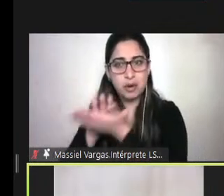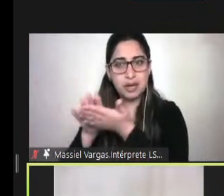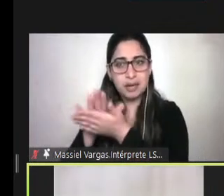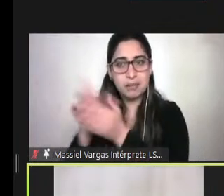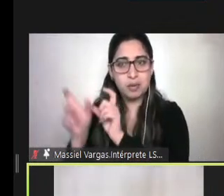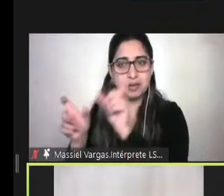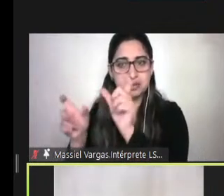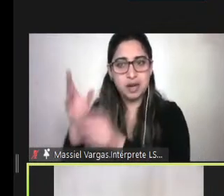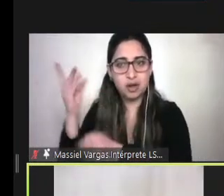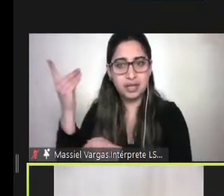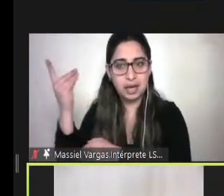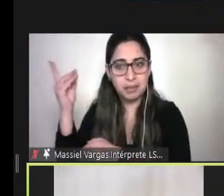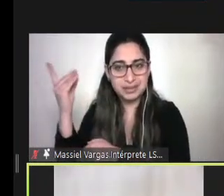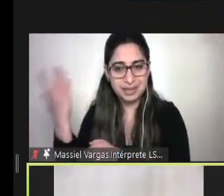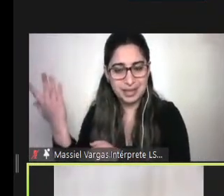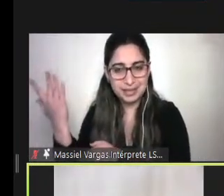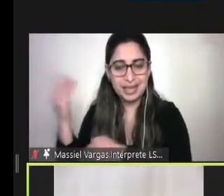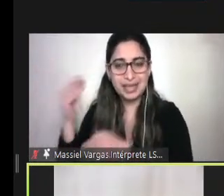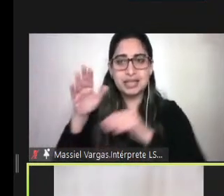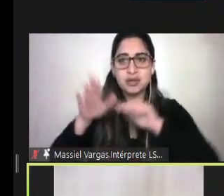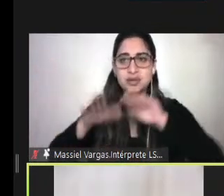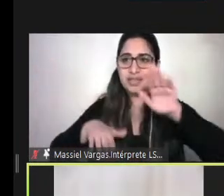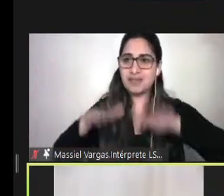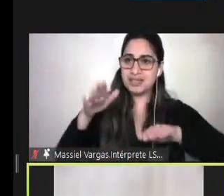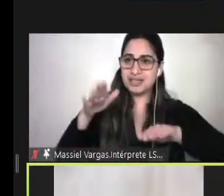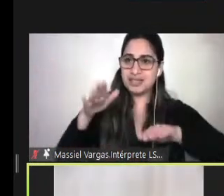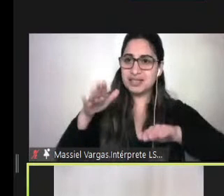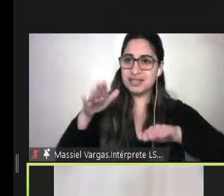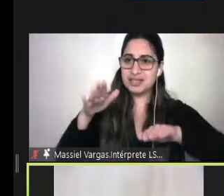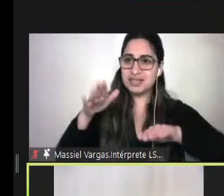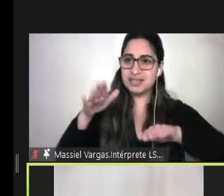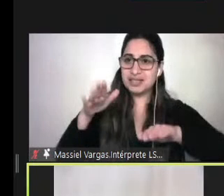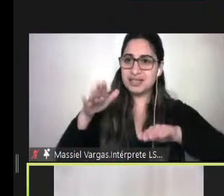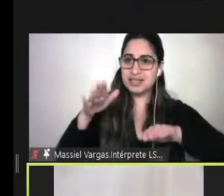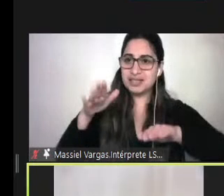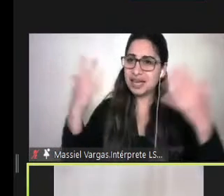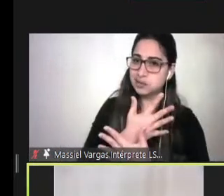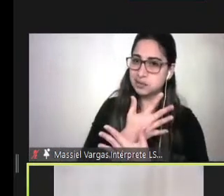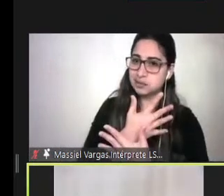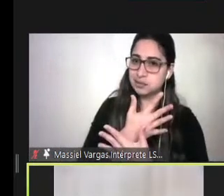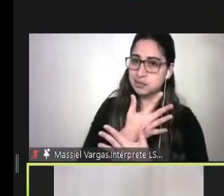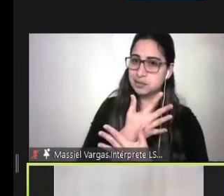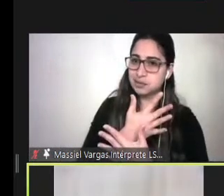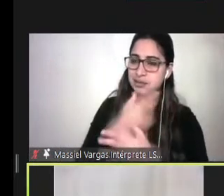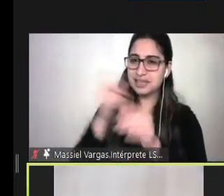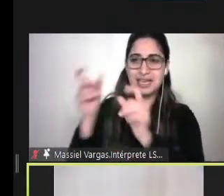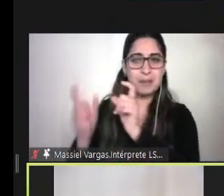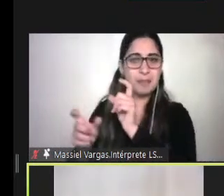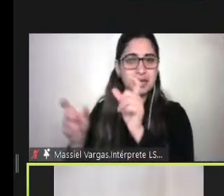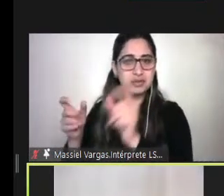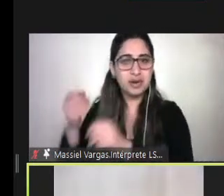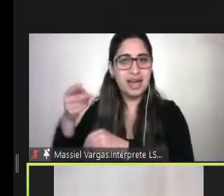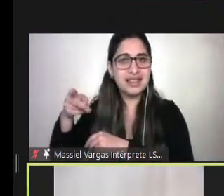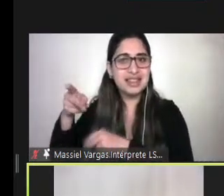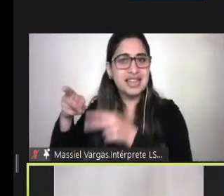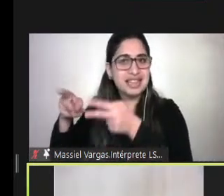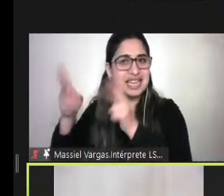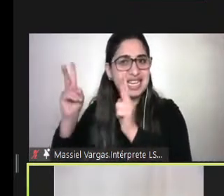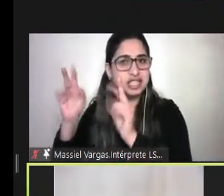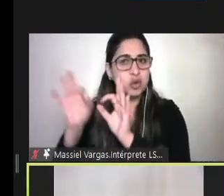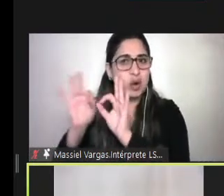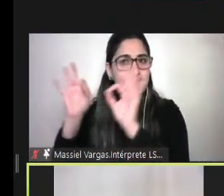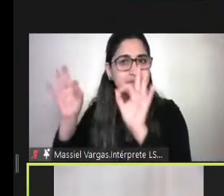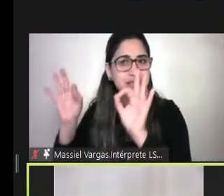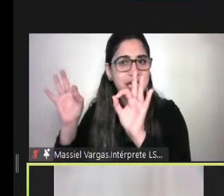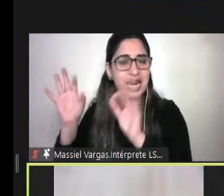entonces muchas veces existe la confusión de si las personas con discapacidad tienen derechos especiales o si los